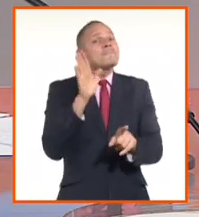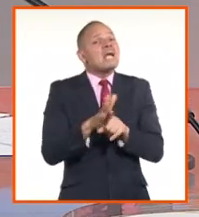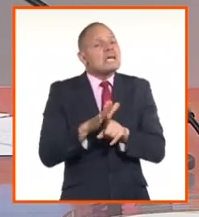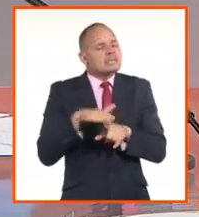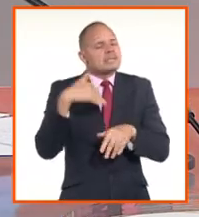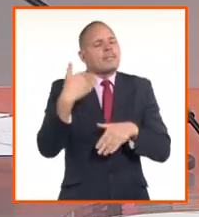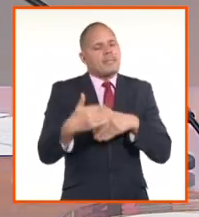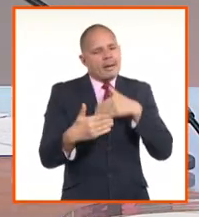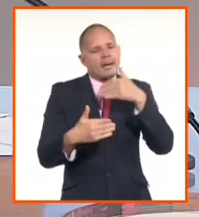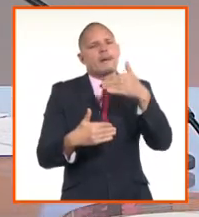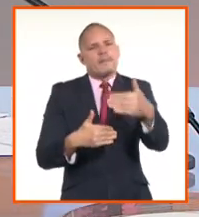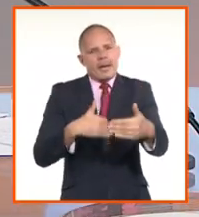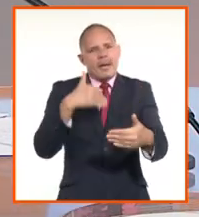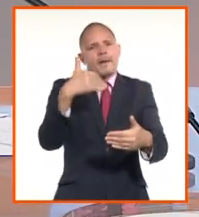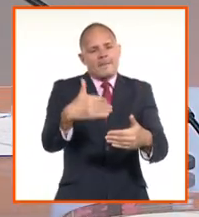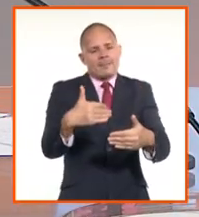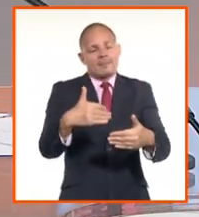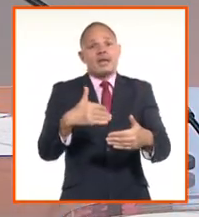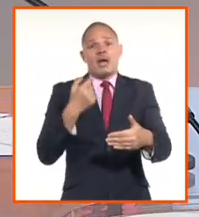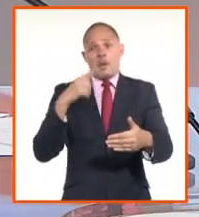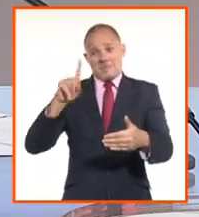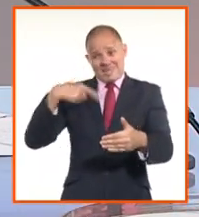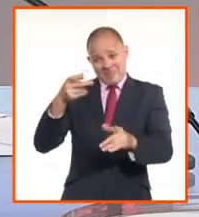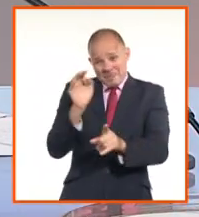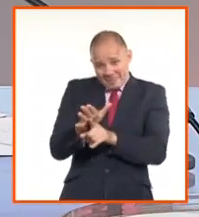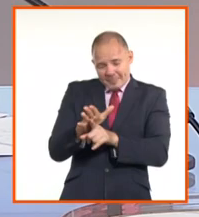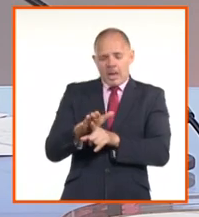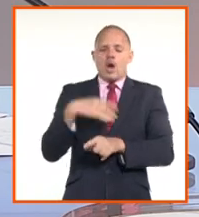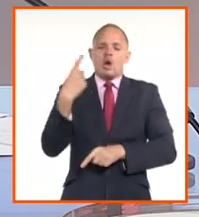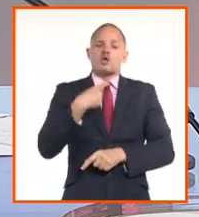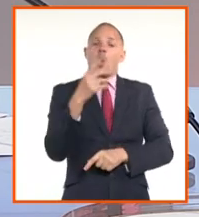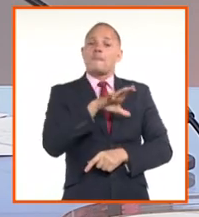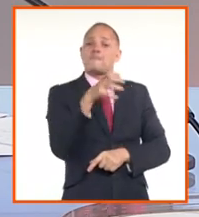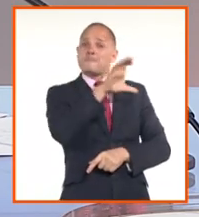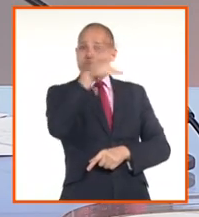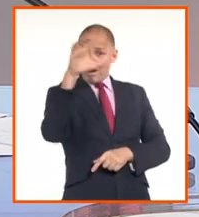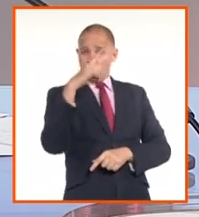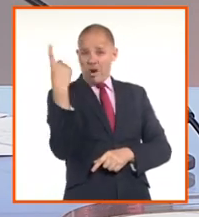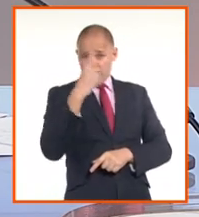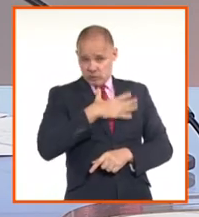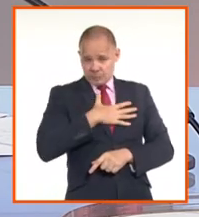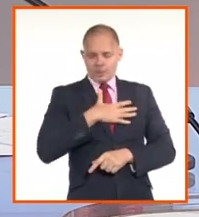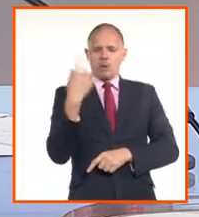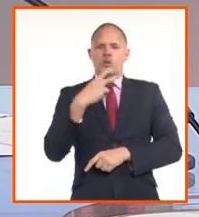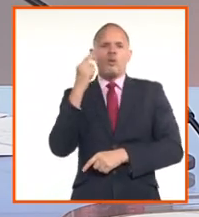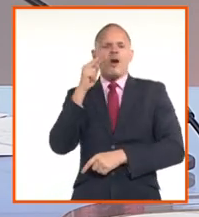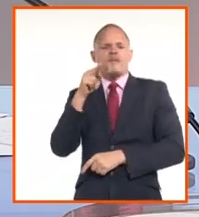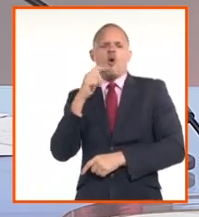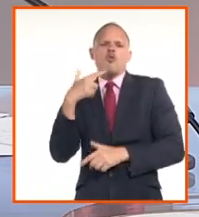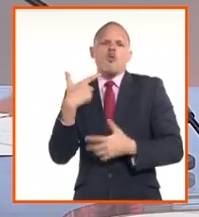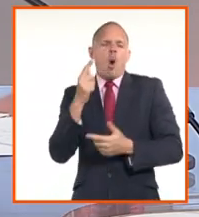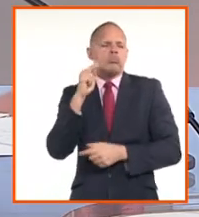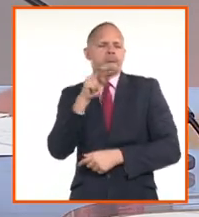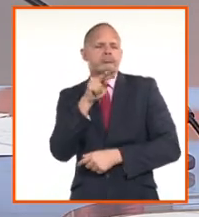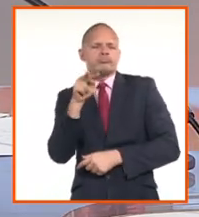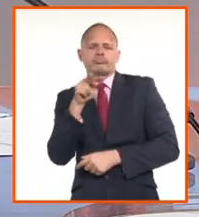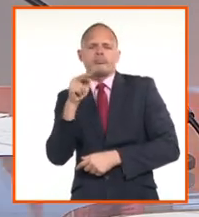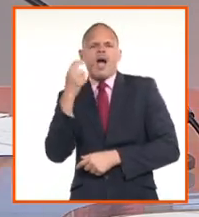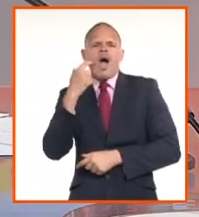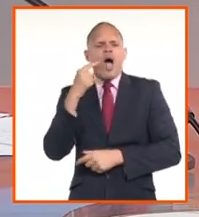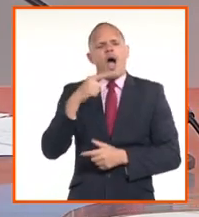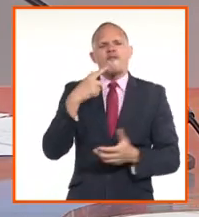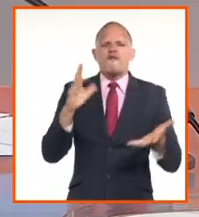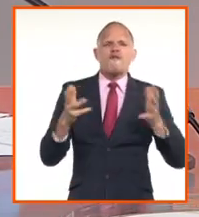observando cómo va ese mercado funcionando para entonces ir estableciendo esa